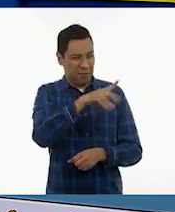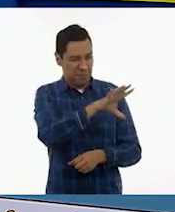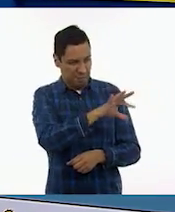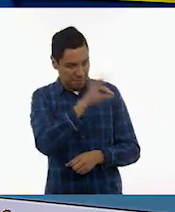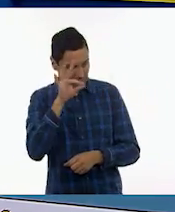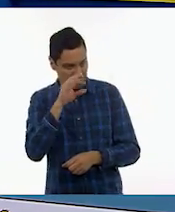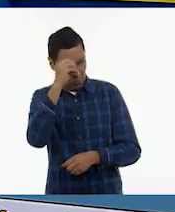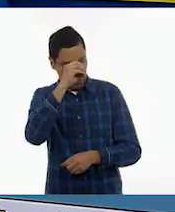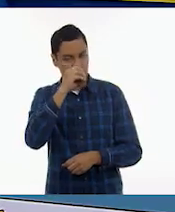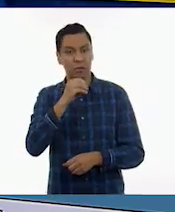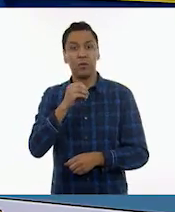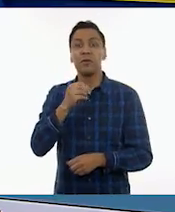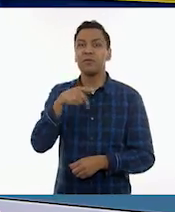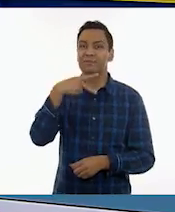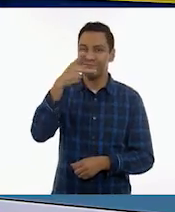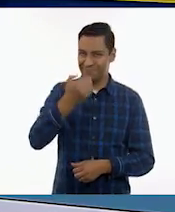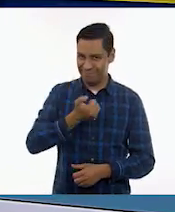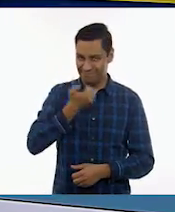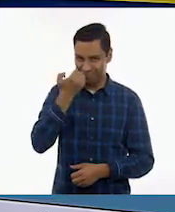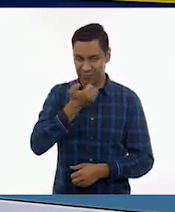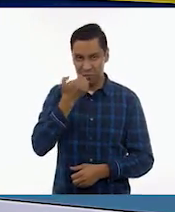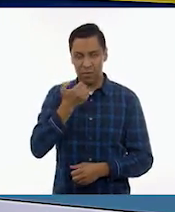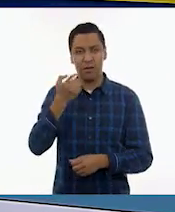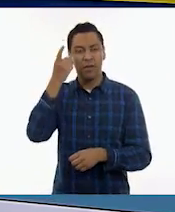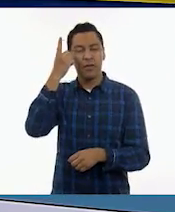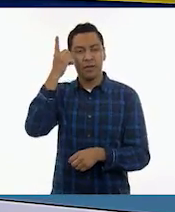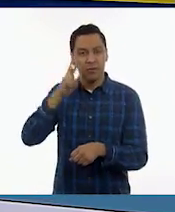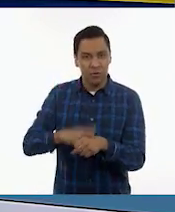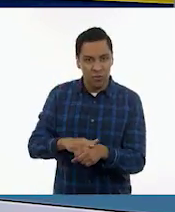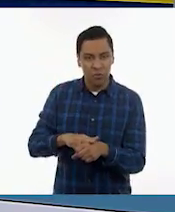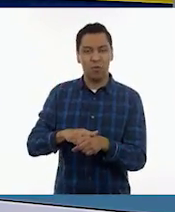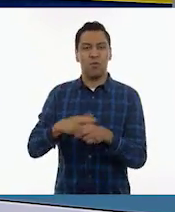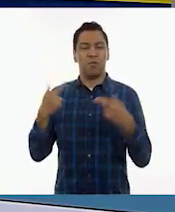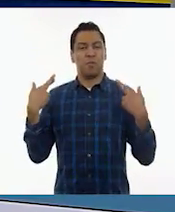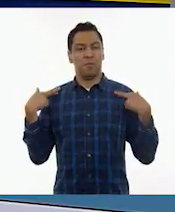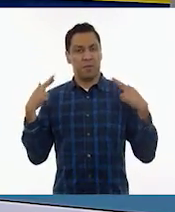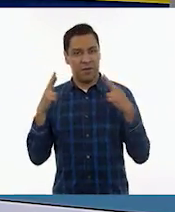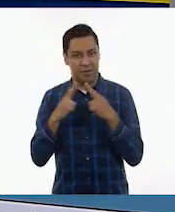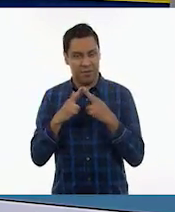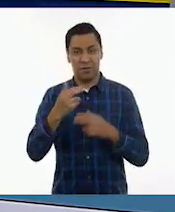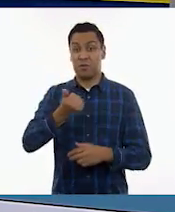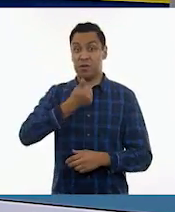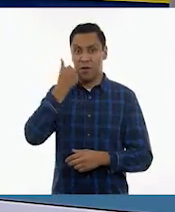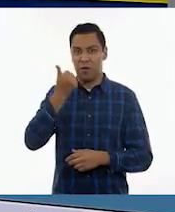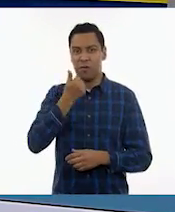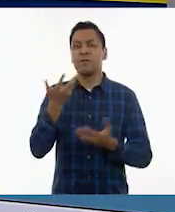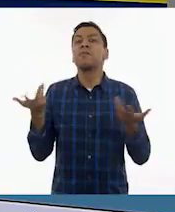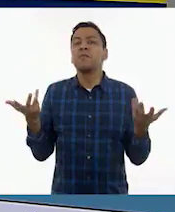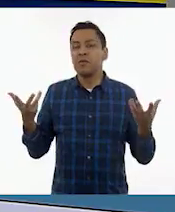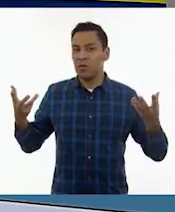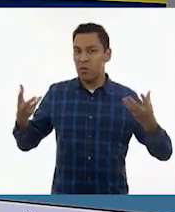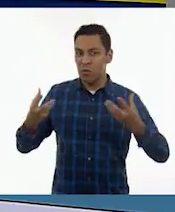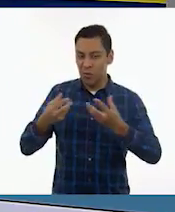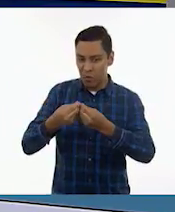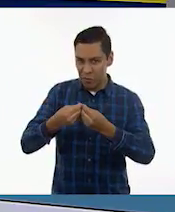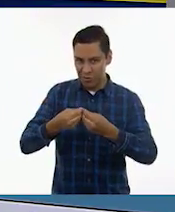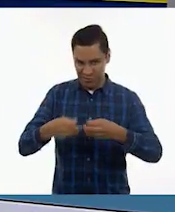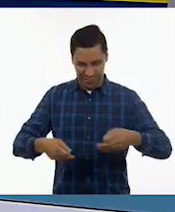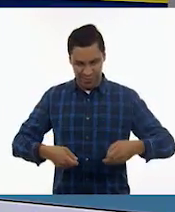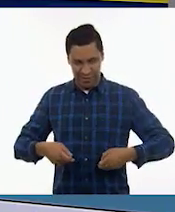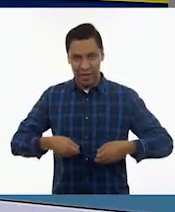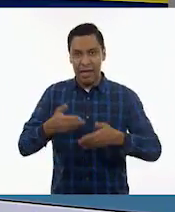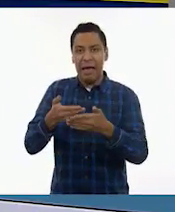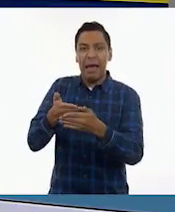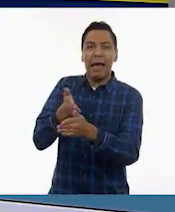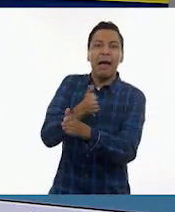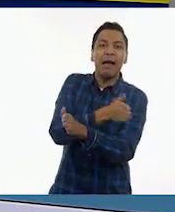en las escuelas, tanto con directivos, como con docentes, como con los alumnos, que los ensayos generales son a